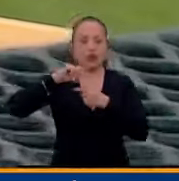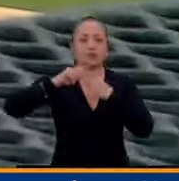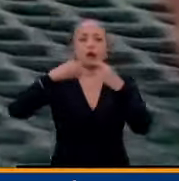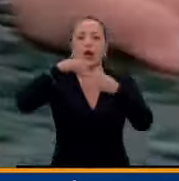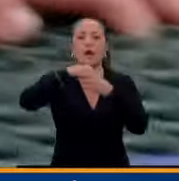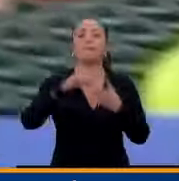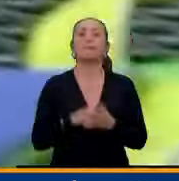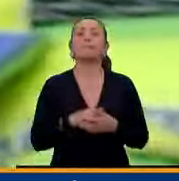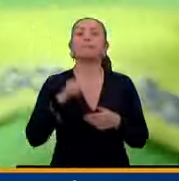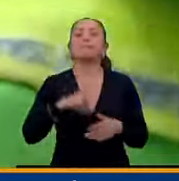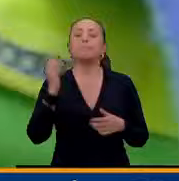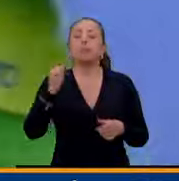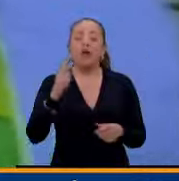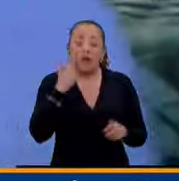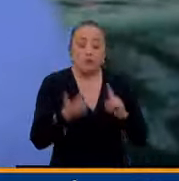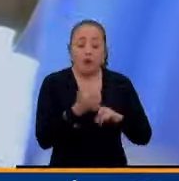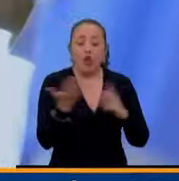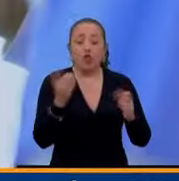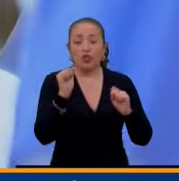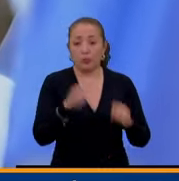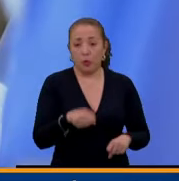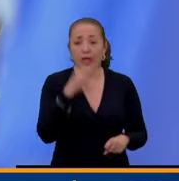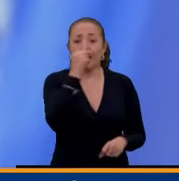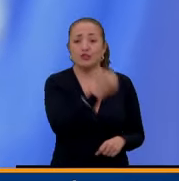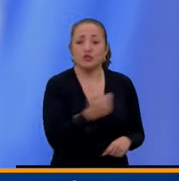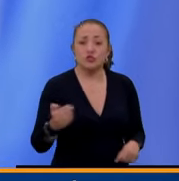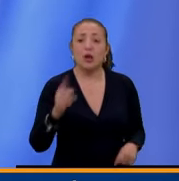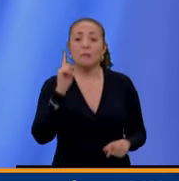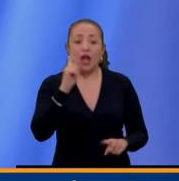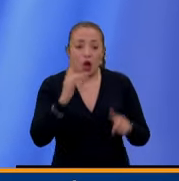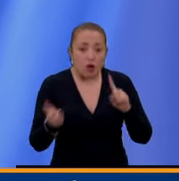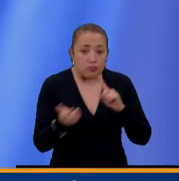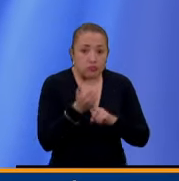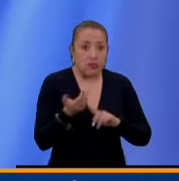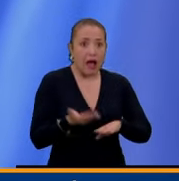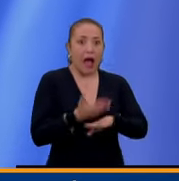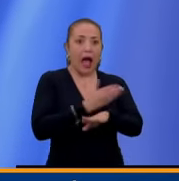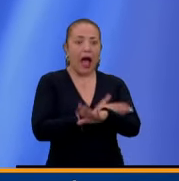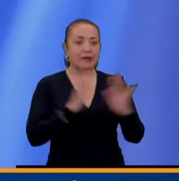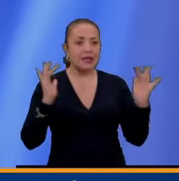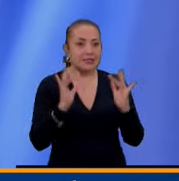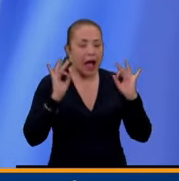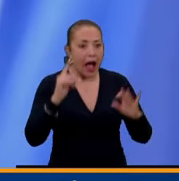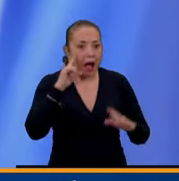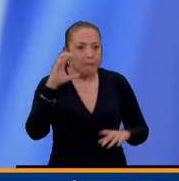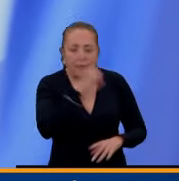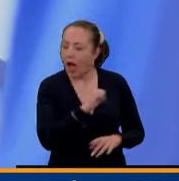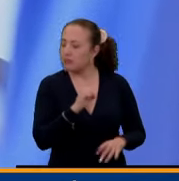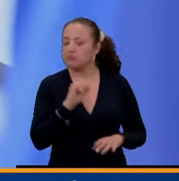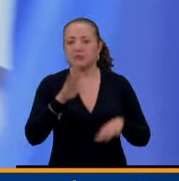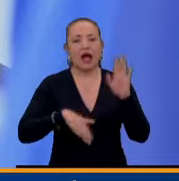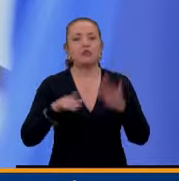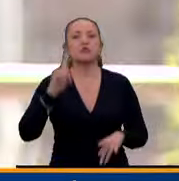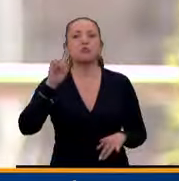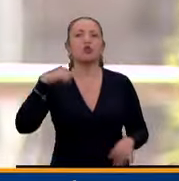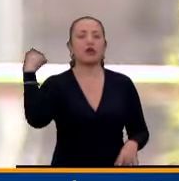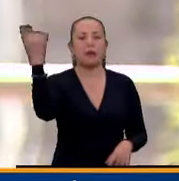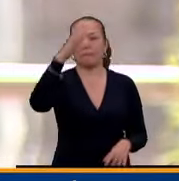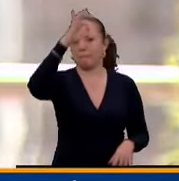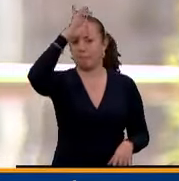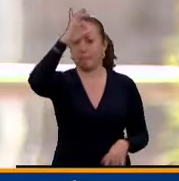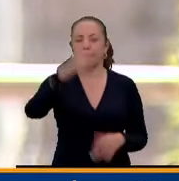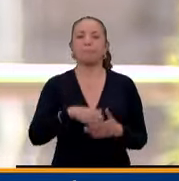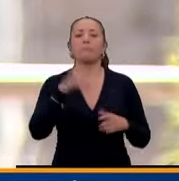puede comenzar en la infancia y con frecuencia no es diagnosticada adecuadamente debido al desconocimiento general. Aparecen en la